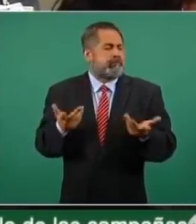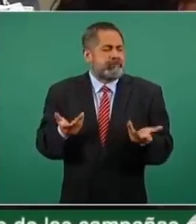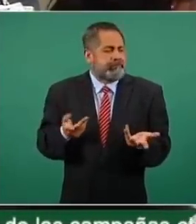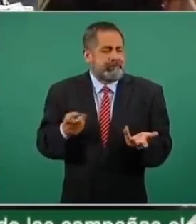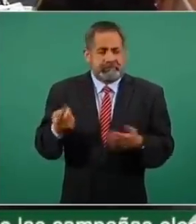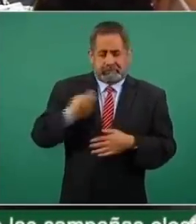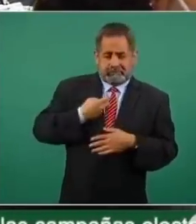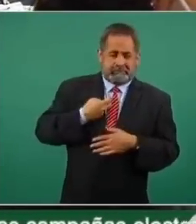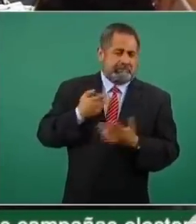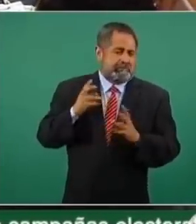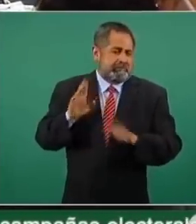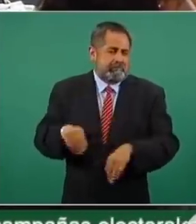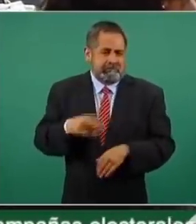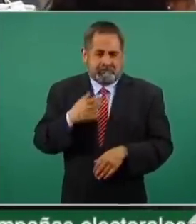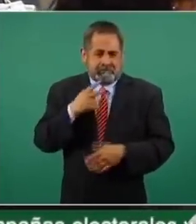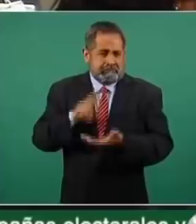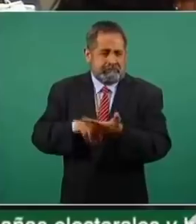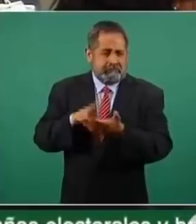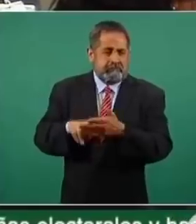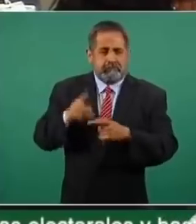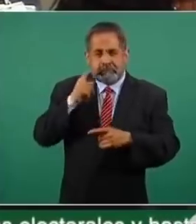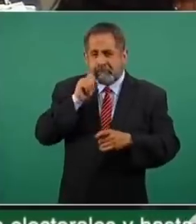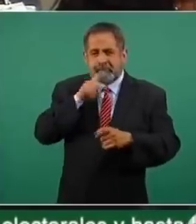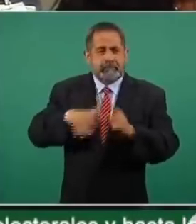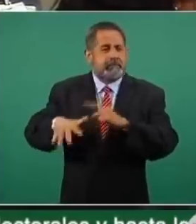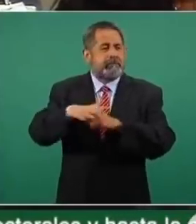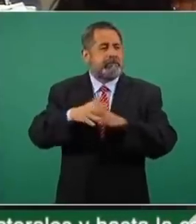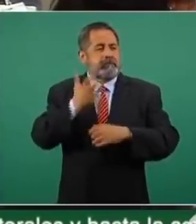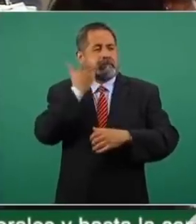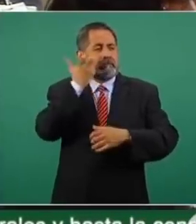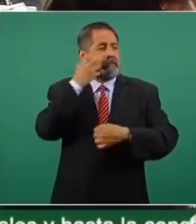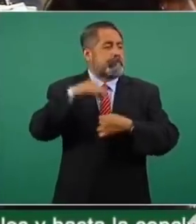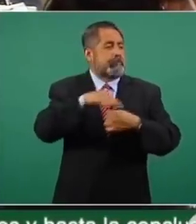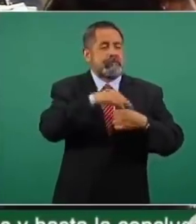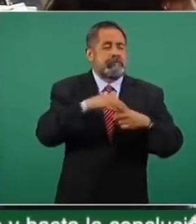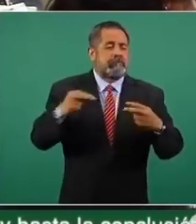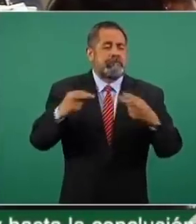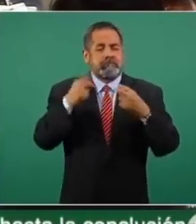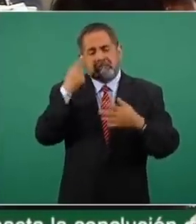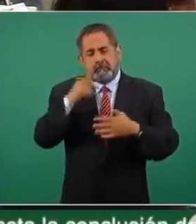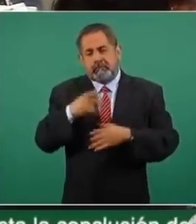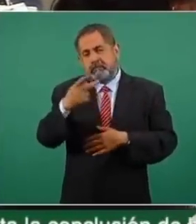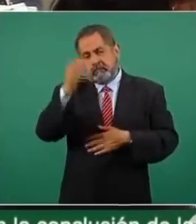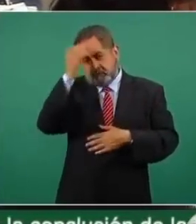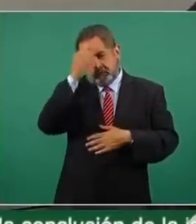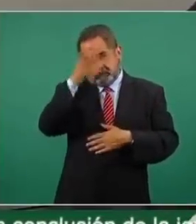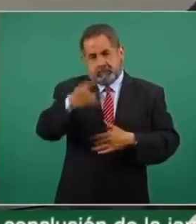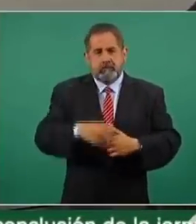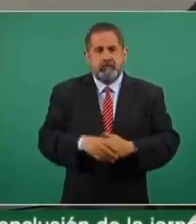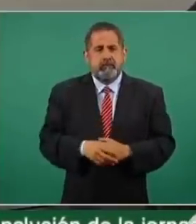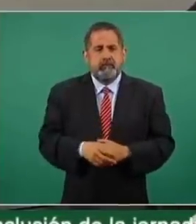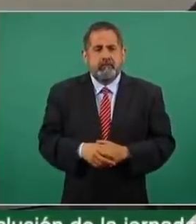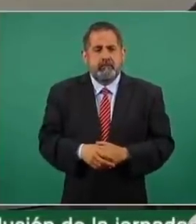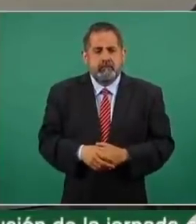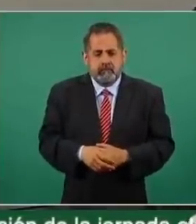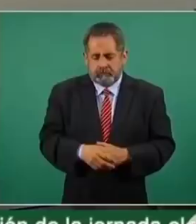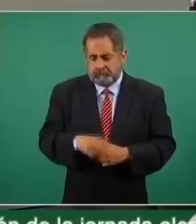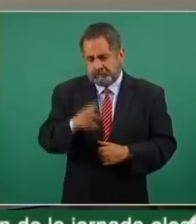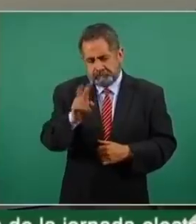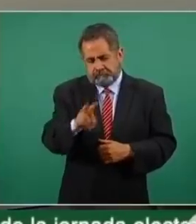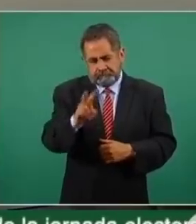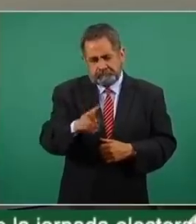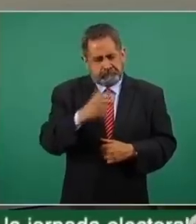o se está usando el ambiente electoral que se está viviendo en este momento ¿cuál sería su opinión al respecto? Bueno, no quiero la verdad